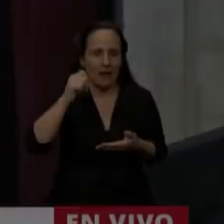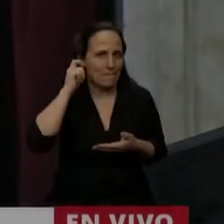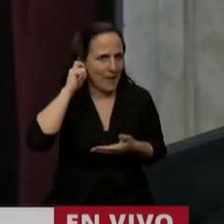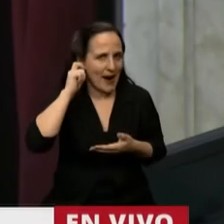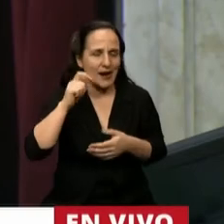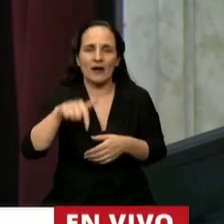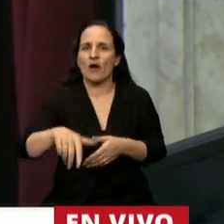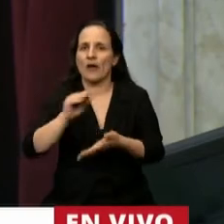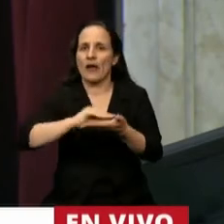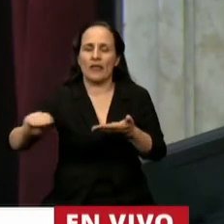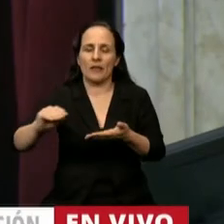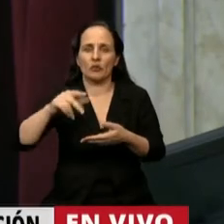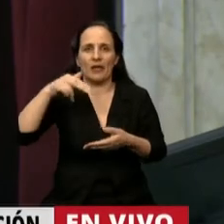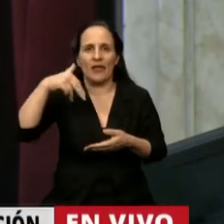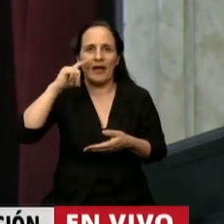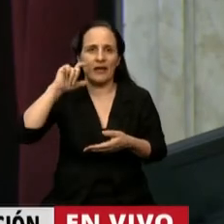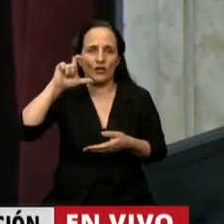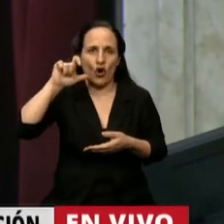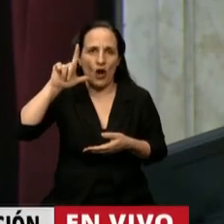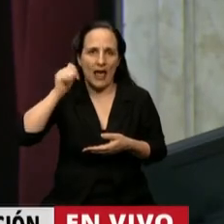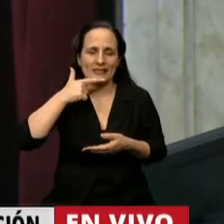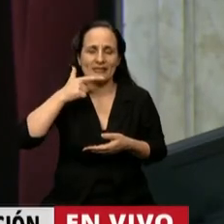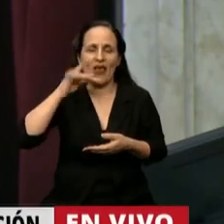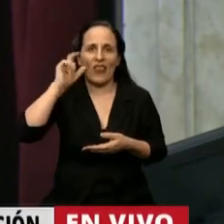El uso de la palabra, el diputado Nicolás del Caño.